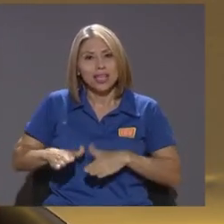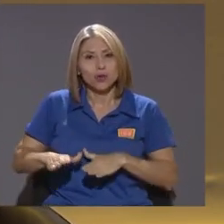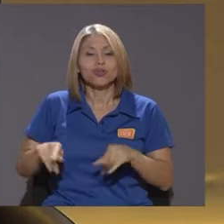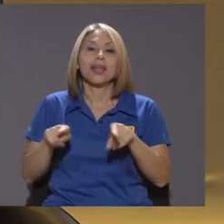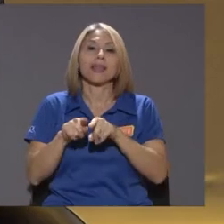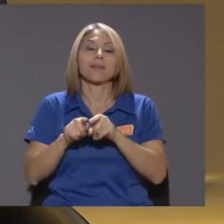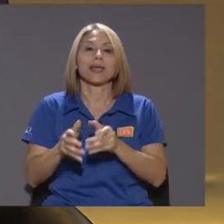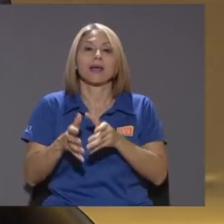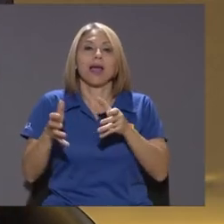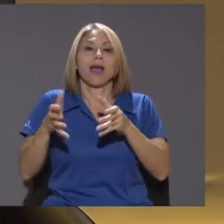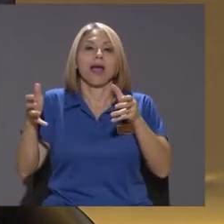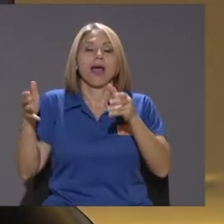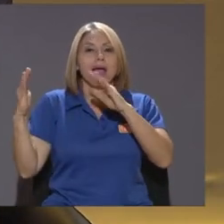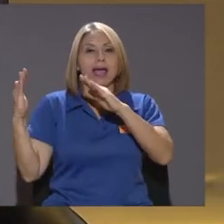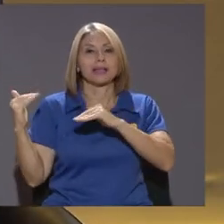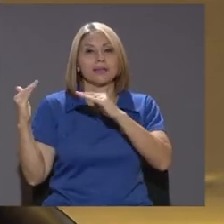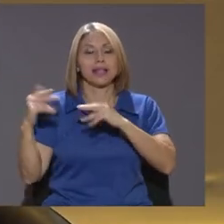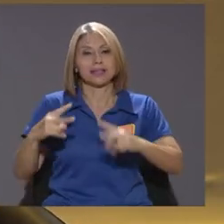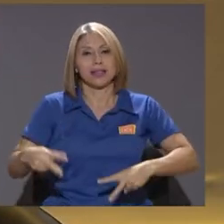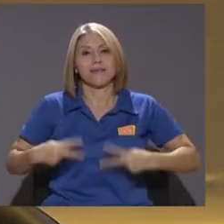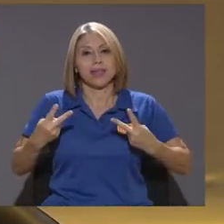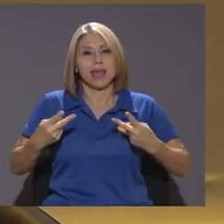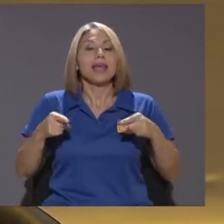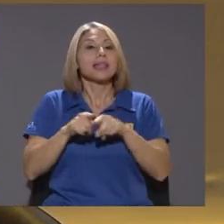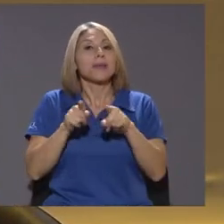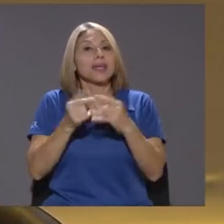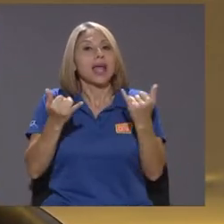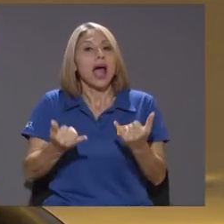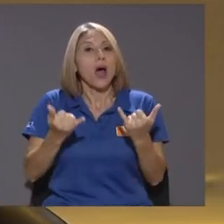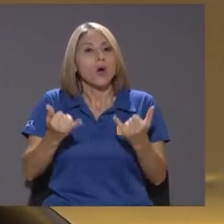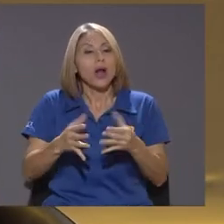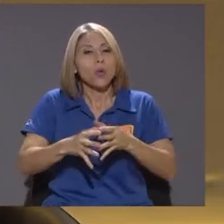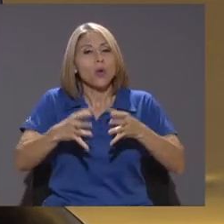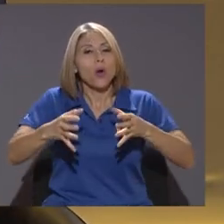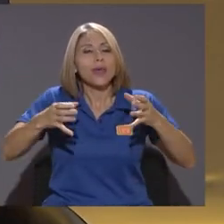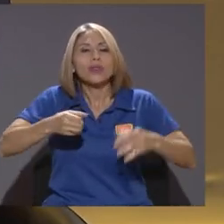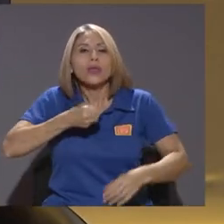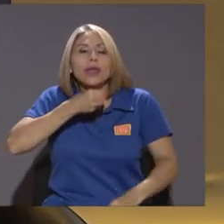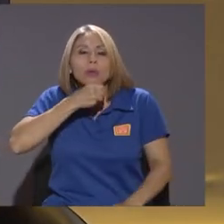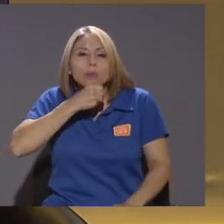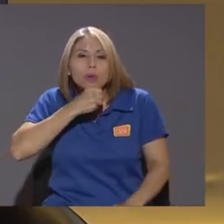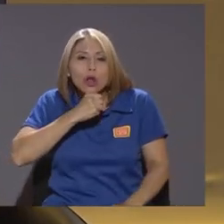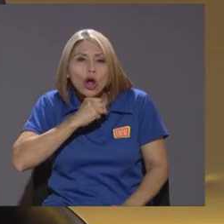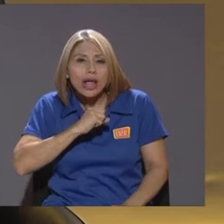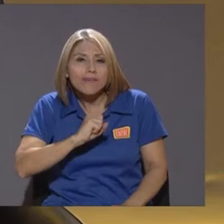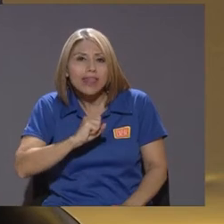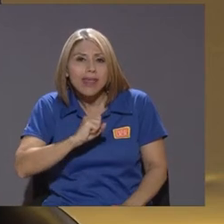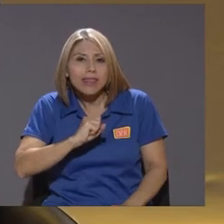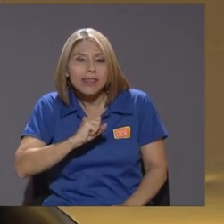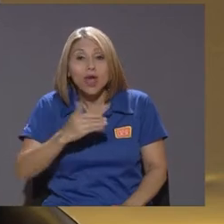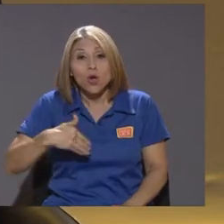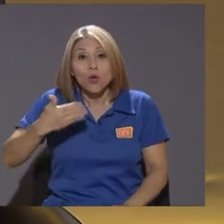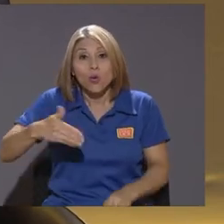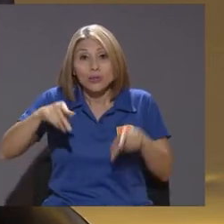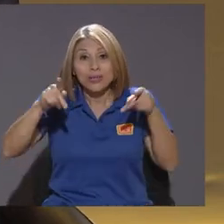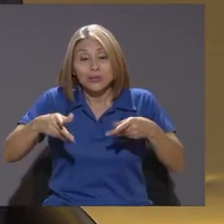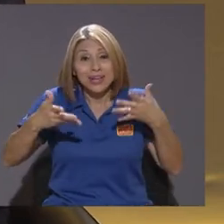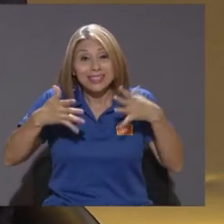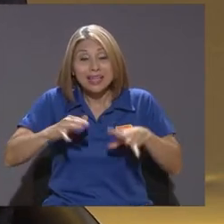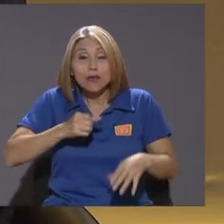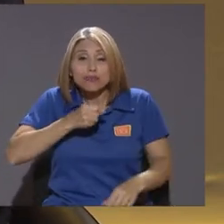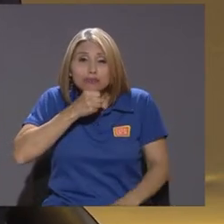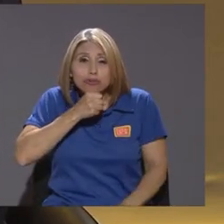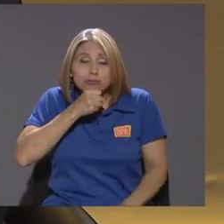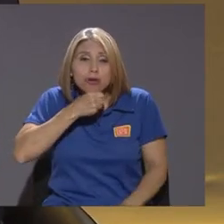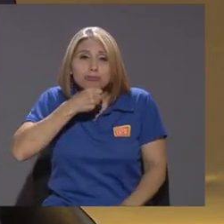que también estamos ante un aumento de lo que llamamos longevidad que es una vez que las personas llegan a cierta edad avanzada tienen